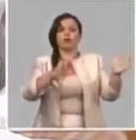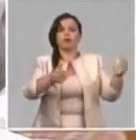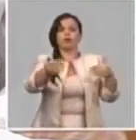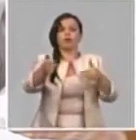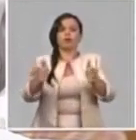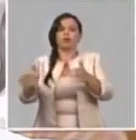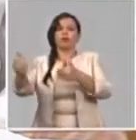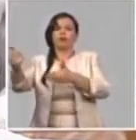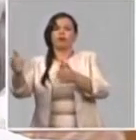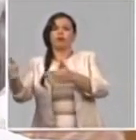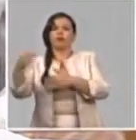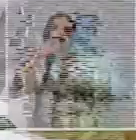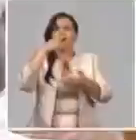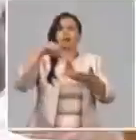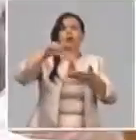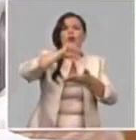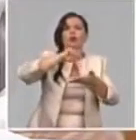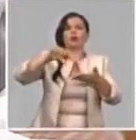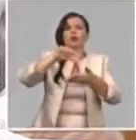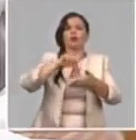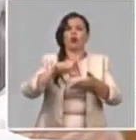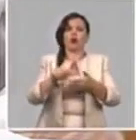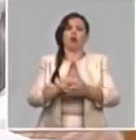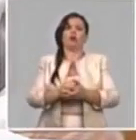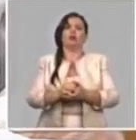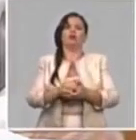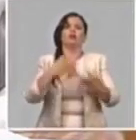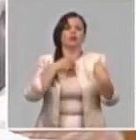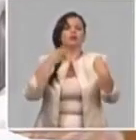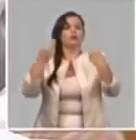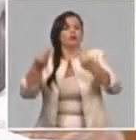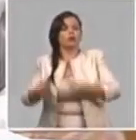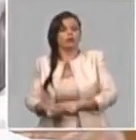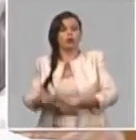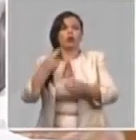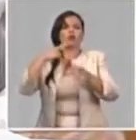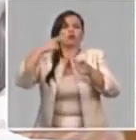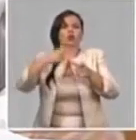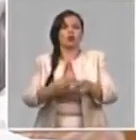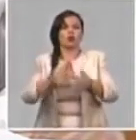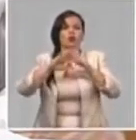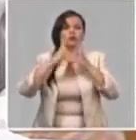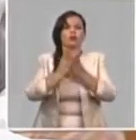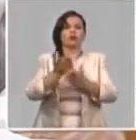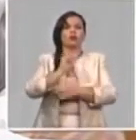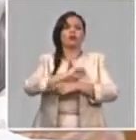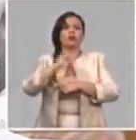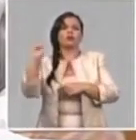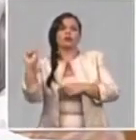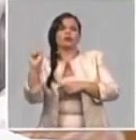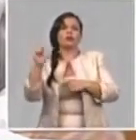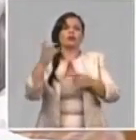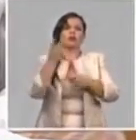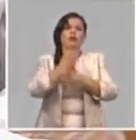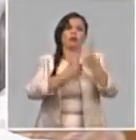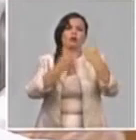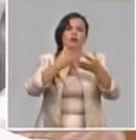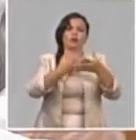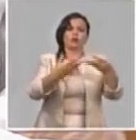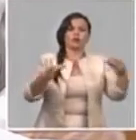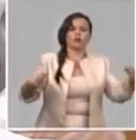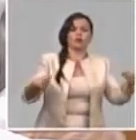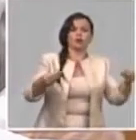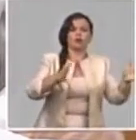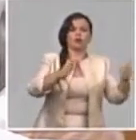logró hacer una discusión, se asignó un nivel extra de combustible y logramos incorporar un grupo importante de hectáreas ya a un sobrecumplimiento